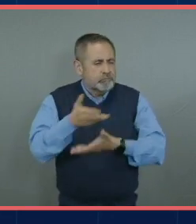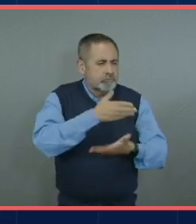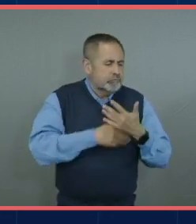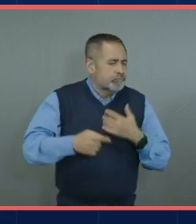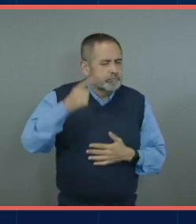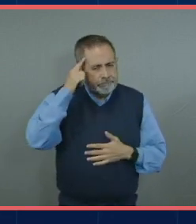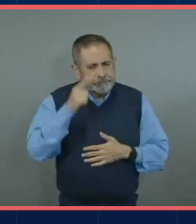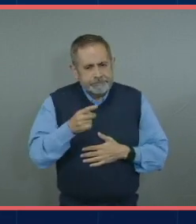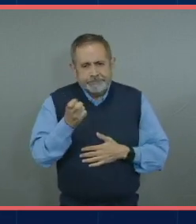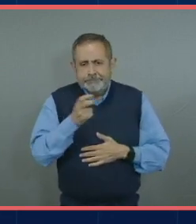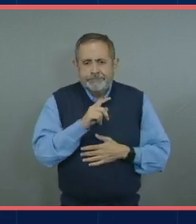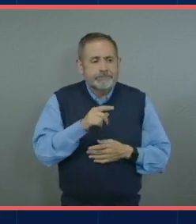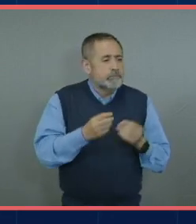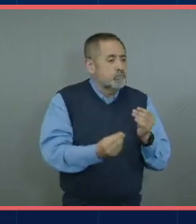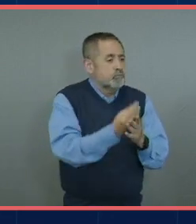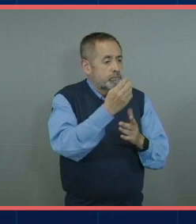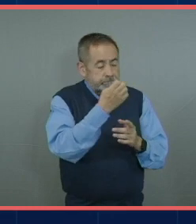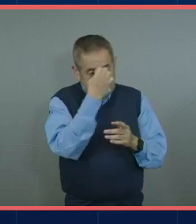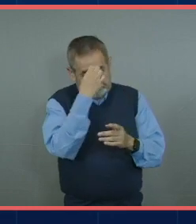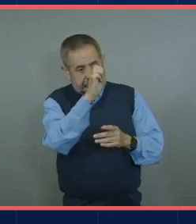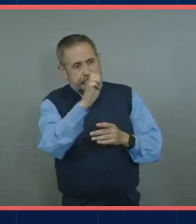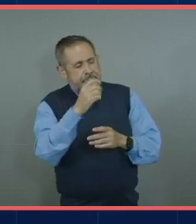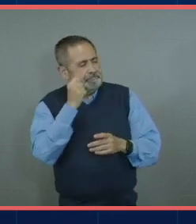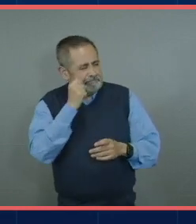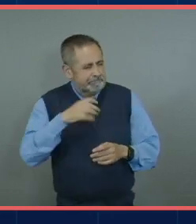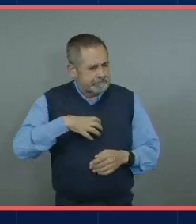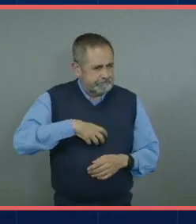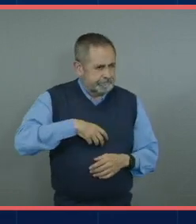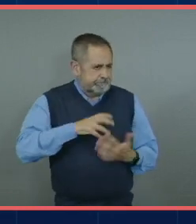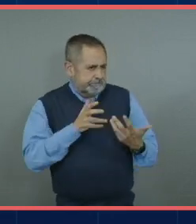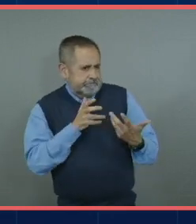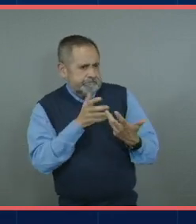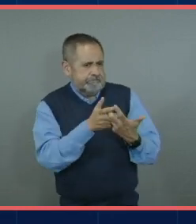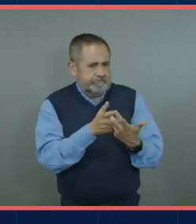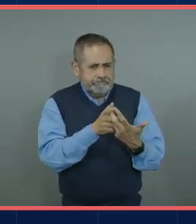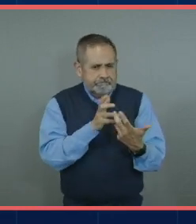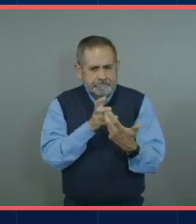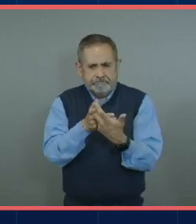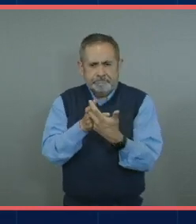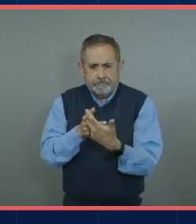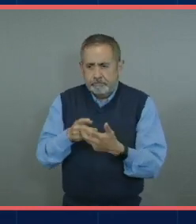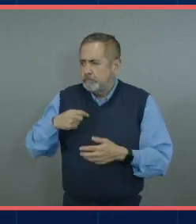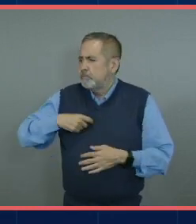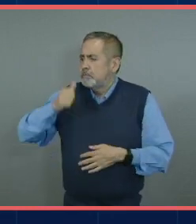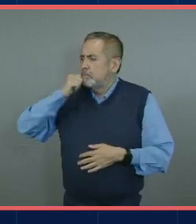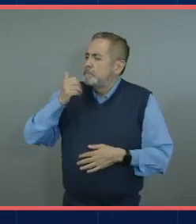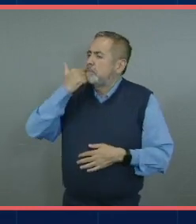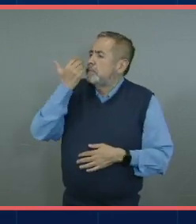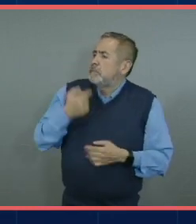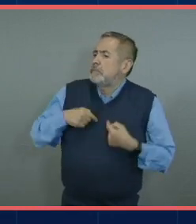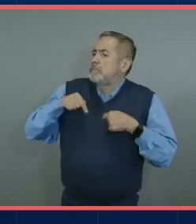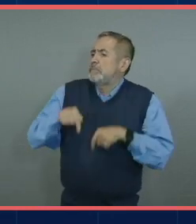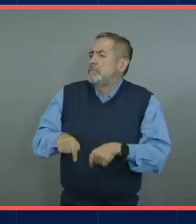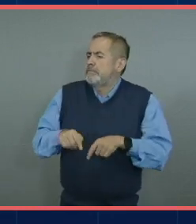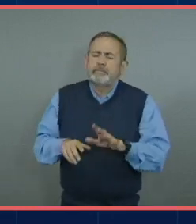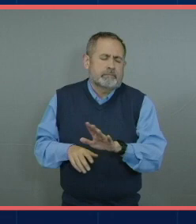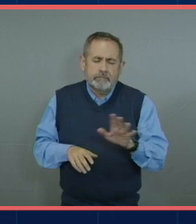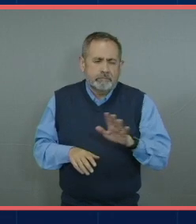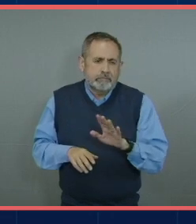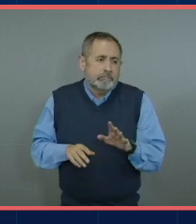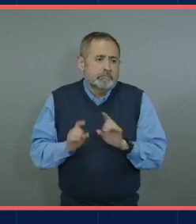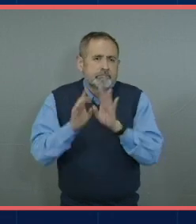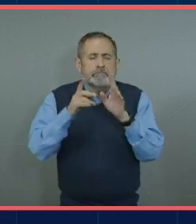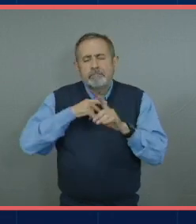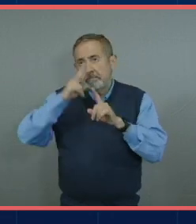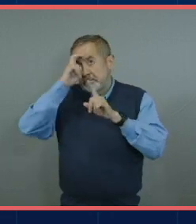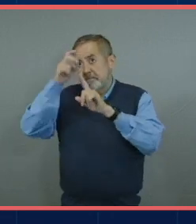también es el adaptarte a situaciones nuevas no siempre nos va a tocar estar en el lugar que queremos estar yo sé que todos tenemos sueños